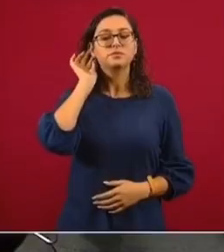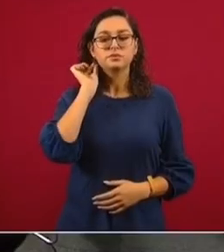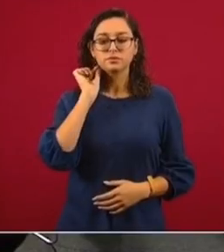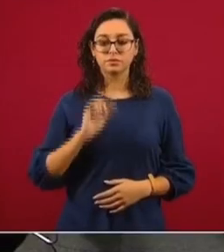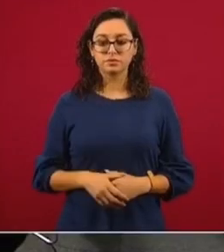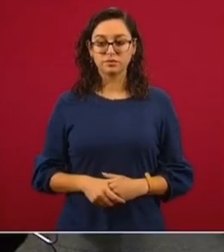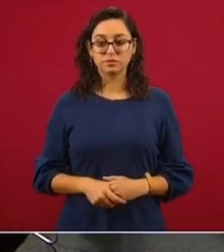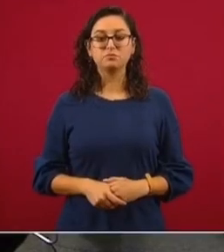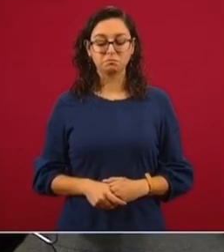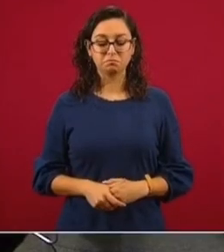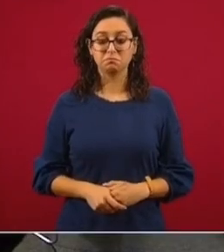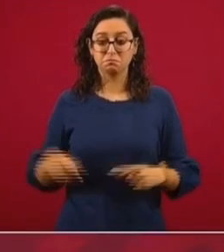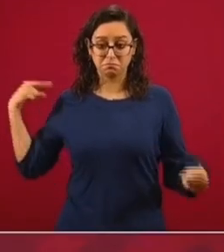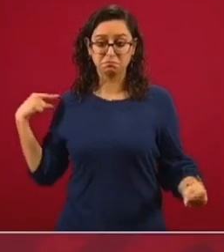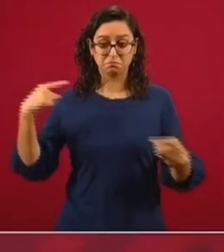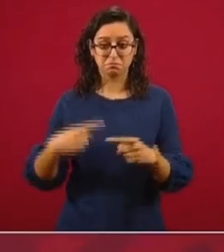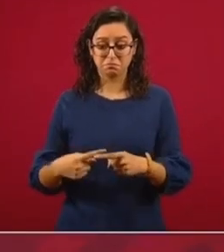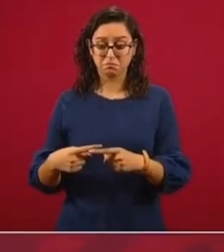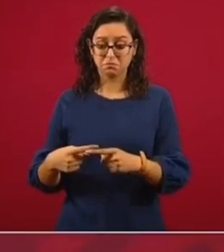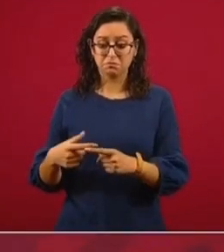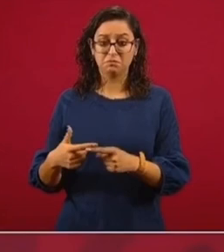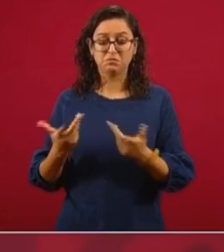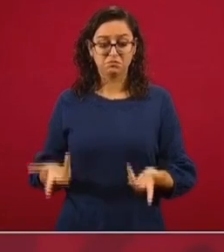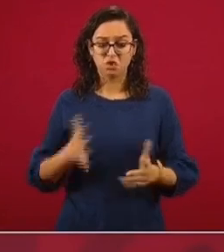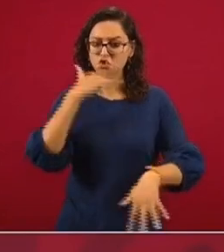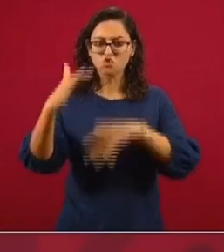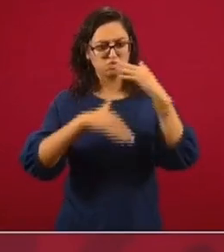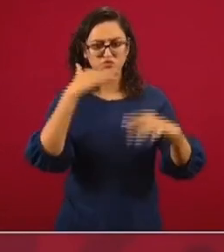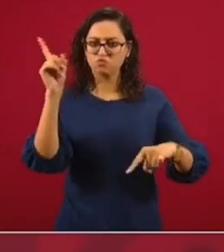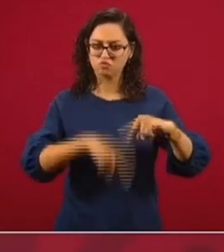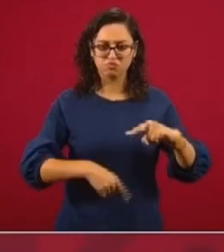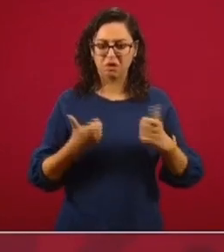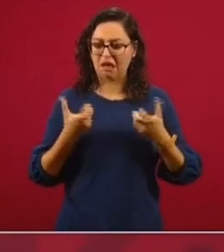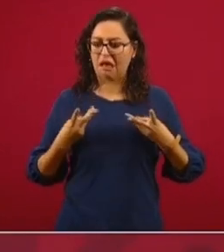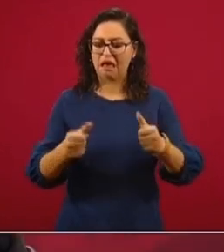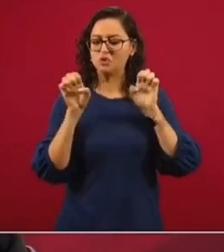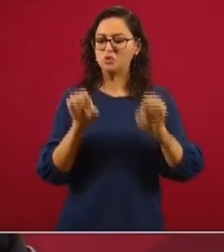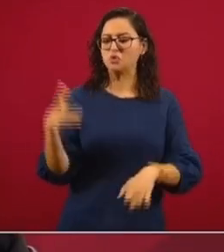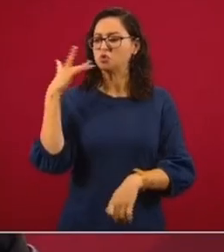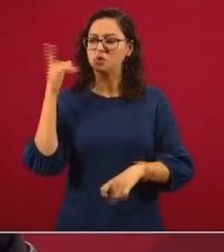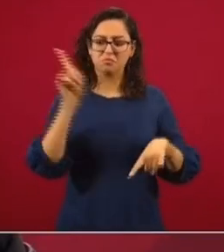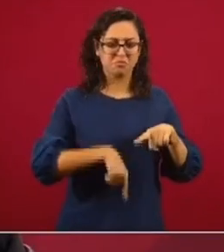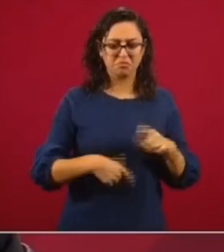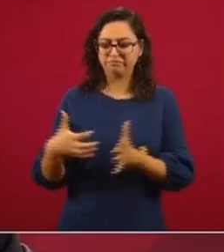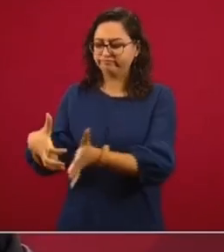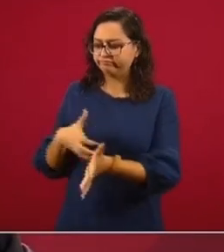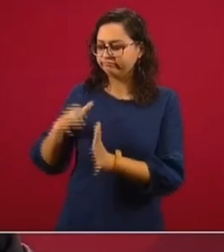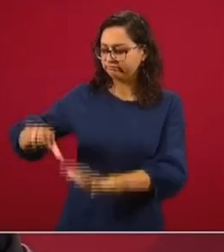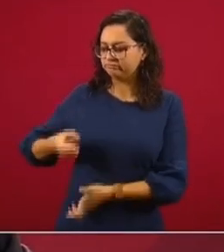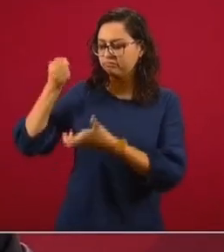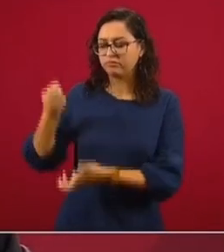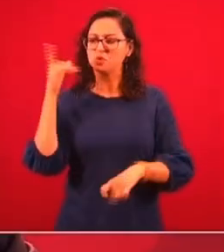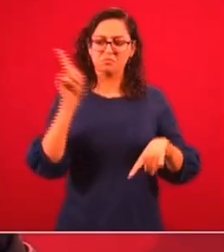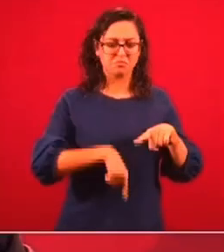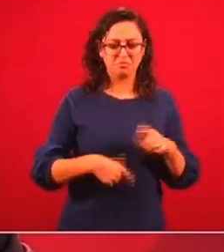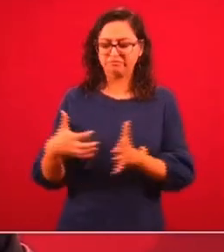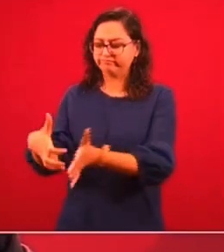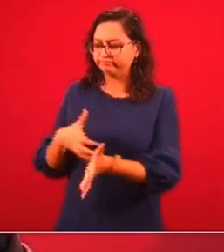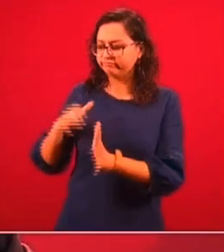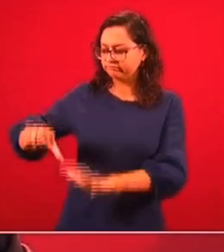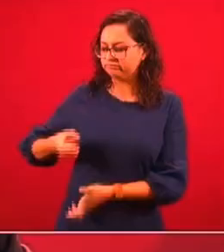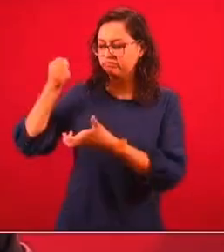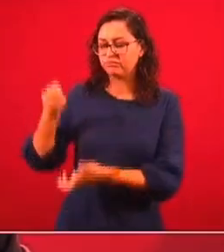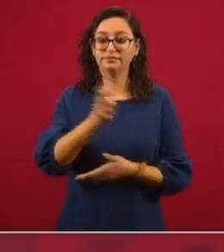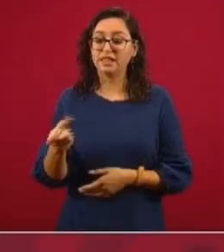Hasta ahora llevamos ahorrados, sin permitir corrupción y lujos, más de 500 mil millones de pesos, más de